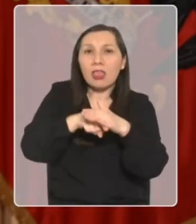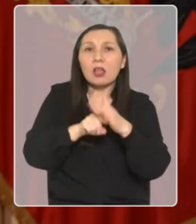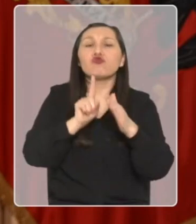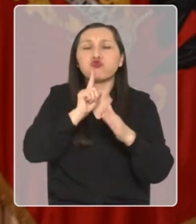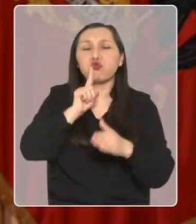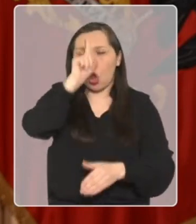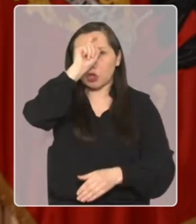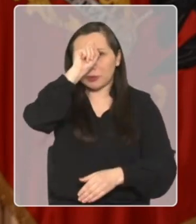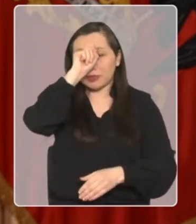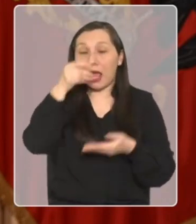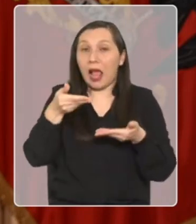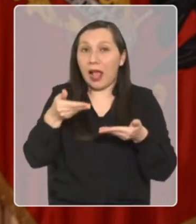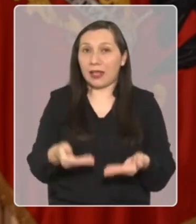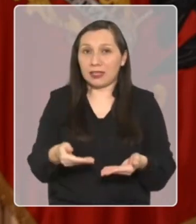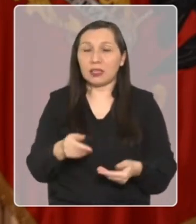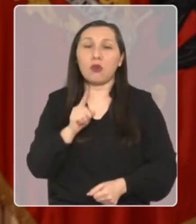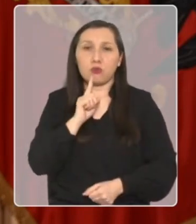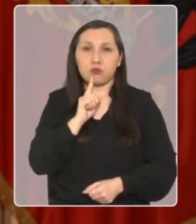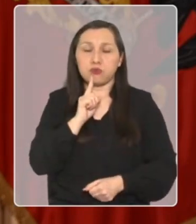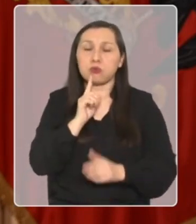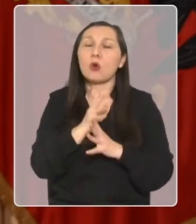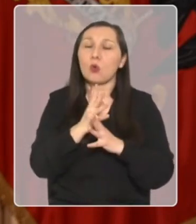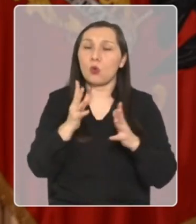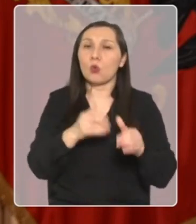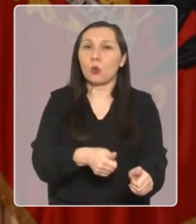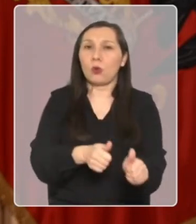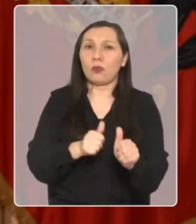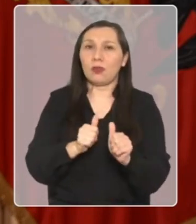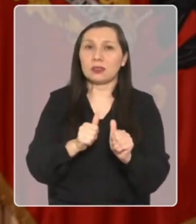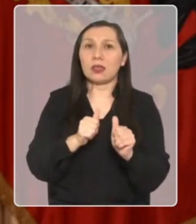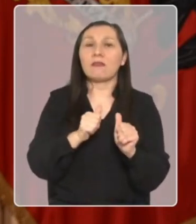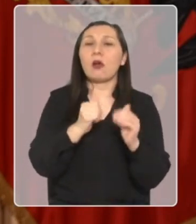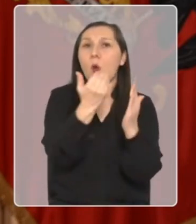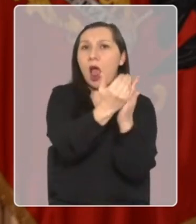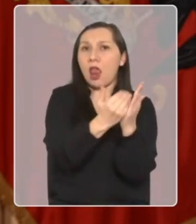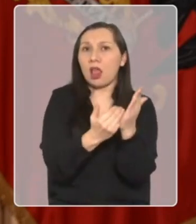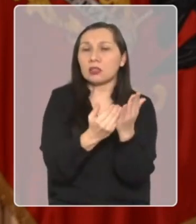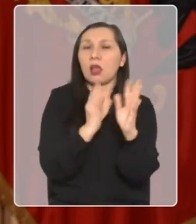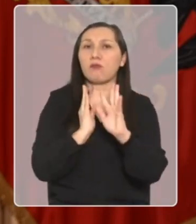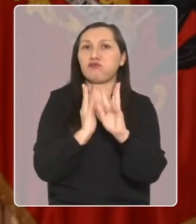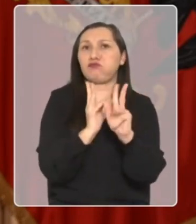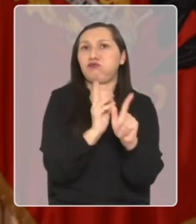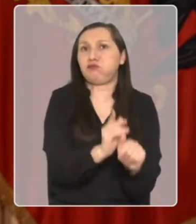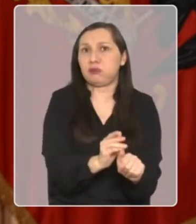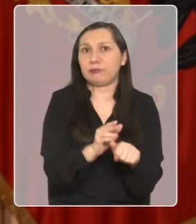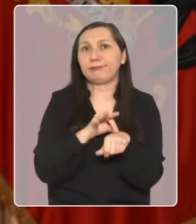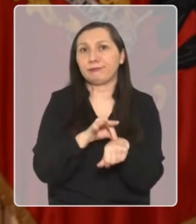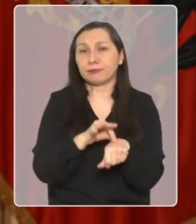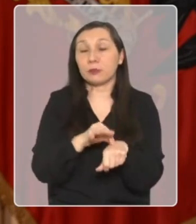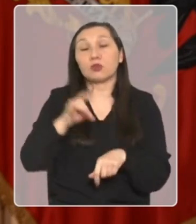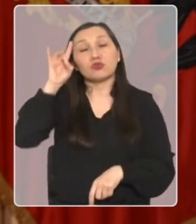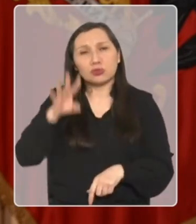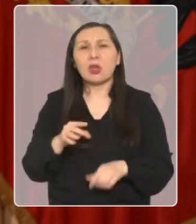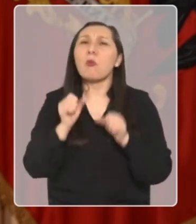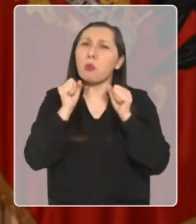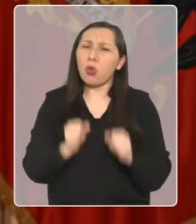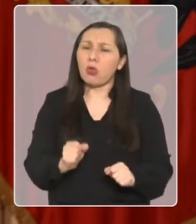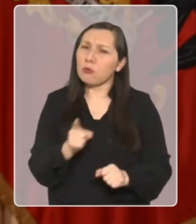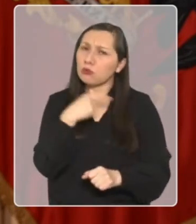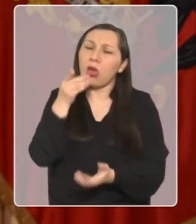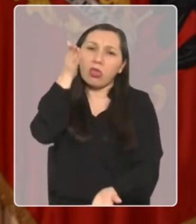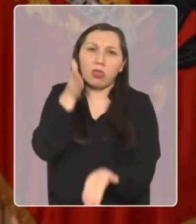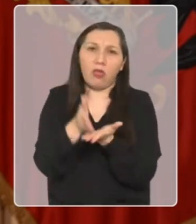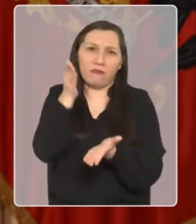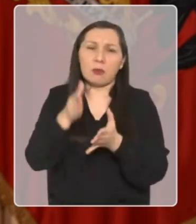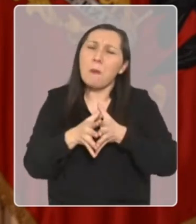centros en hospitales. Aquí tenemos un gran desafío en las listas de espera, donde sé que